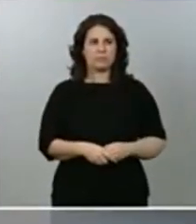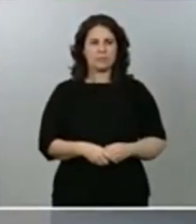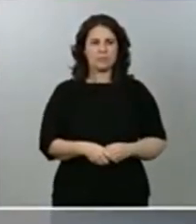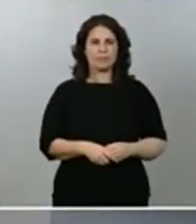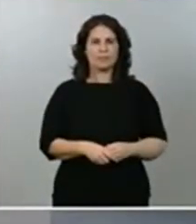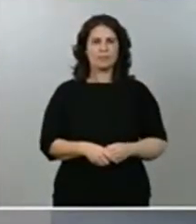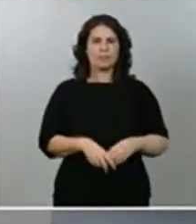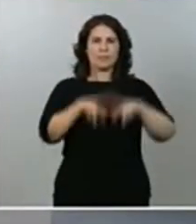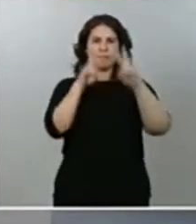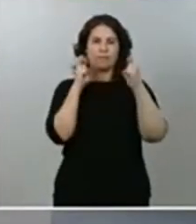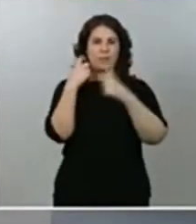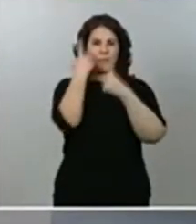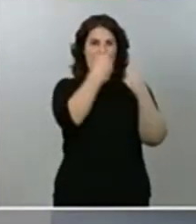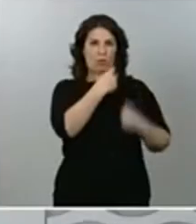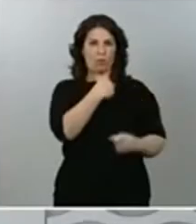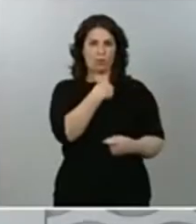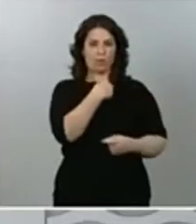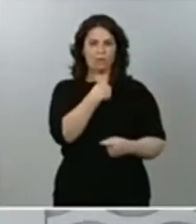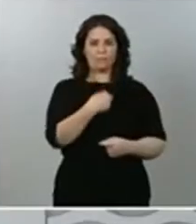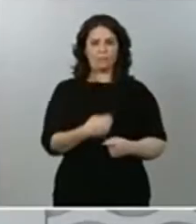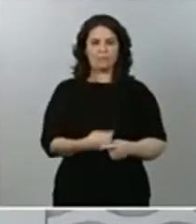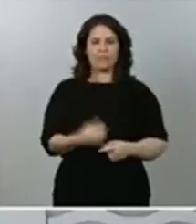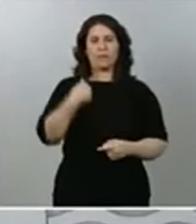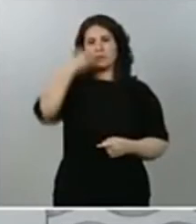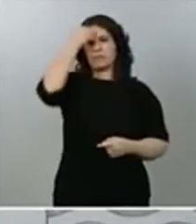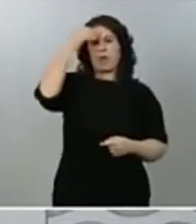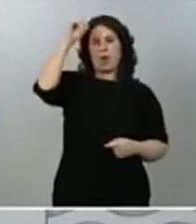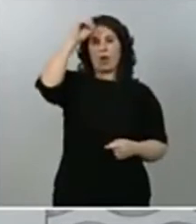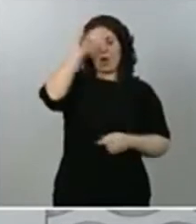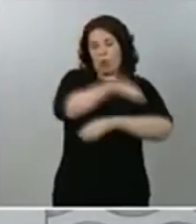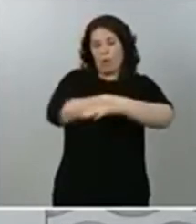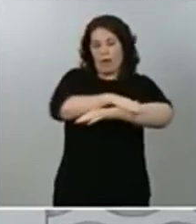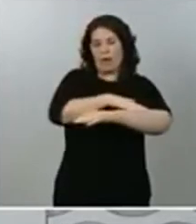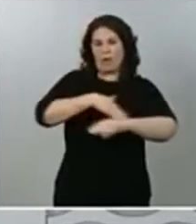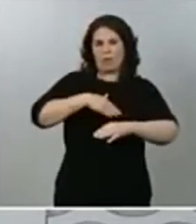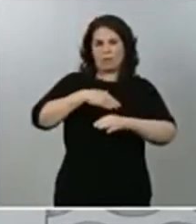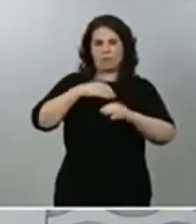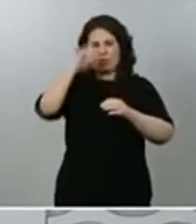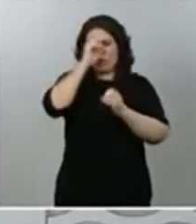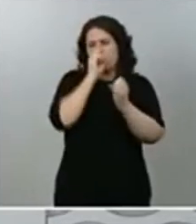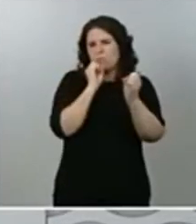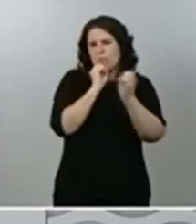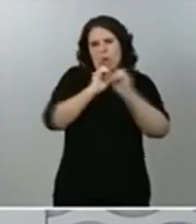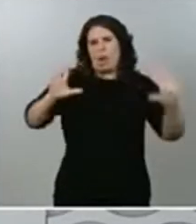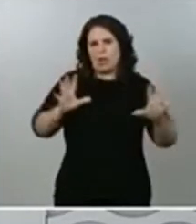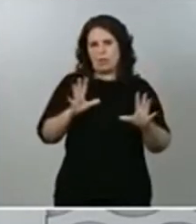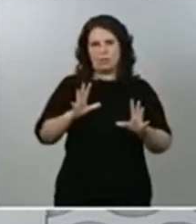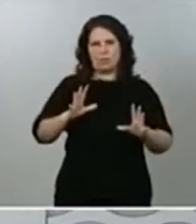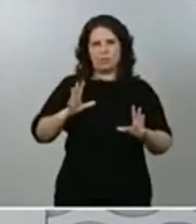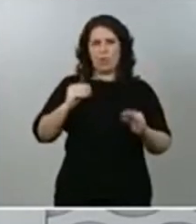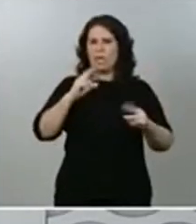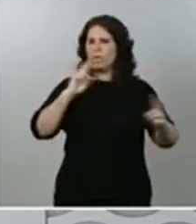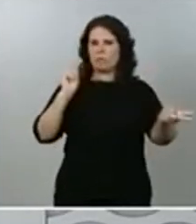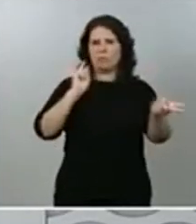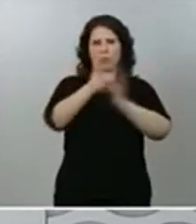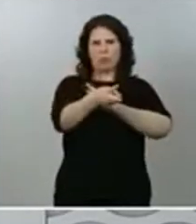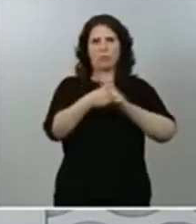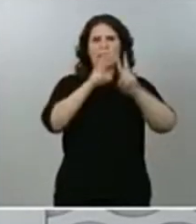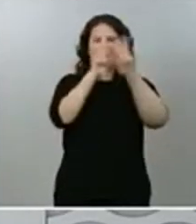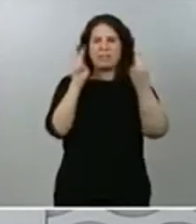pregunta, bueno, yo creo que el Gobierno ha sido muy claro y contundente en la respuesta que hemos dado respecto a la situación